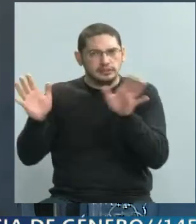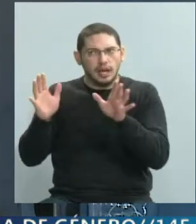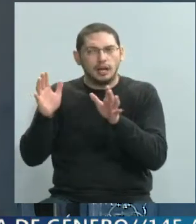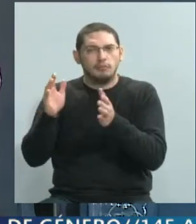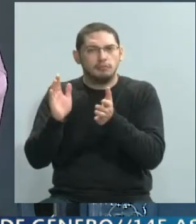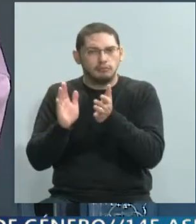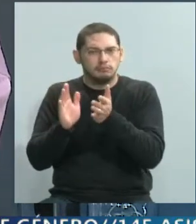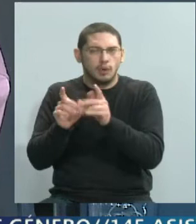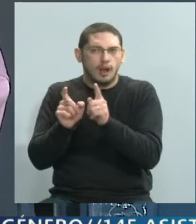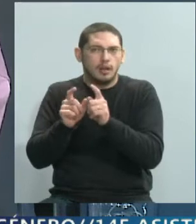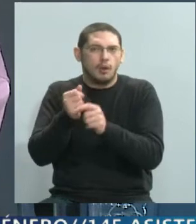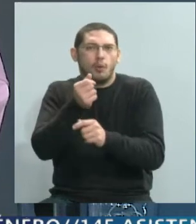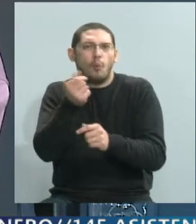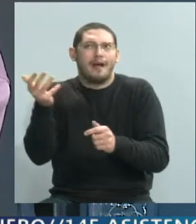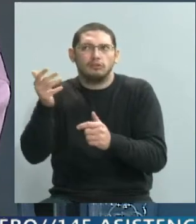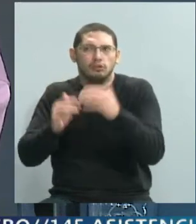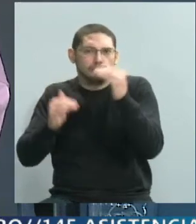¿De cuántos se pueden haber?